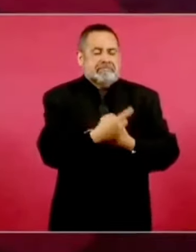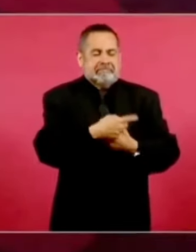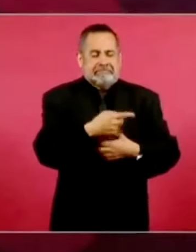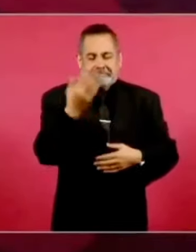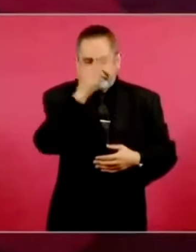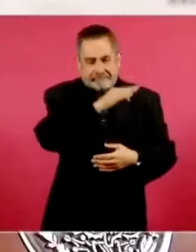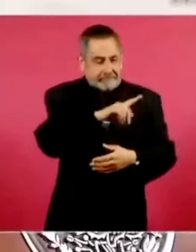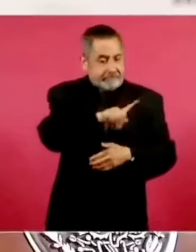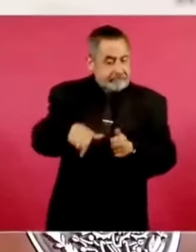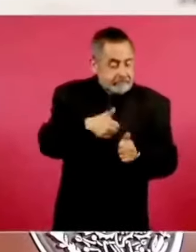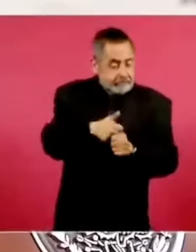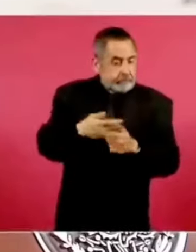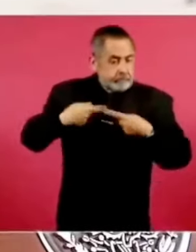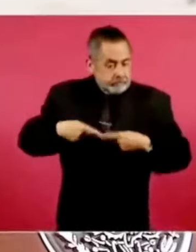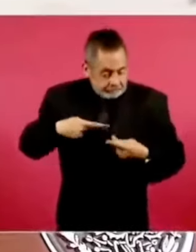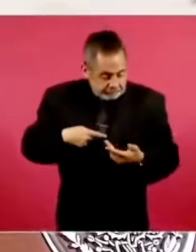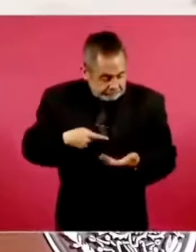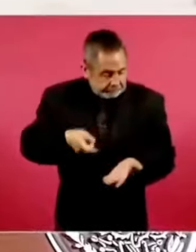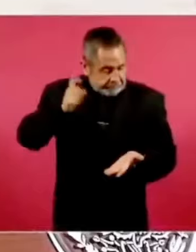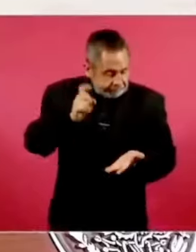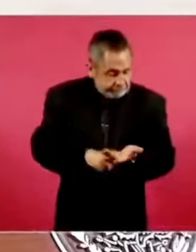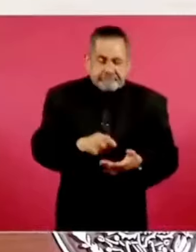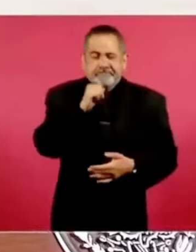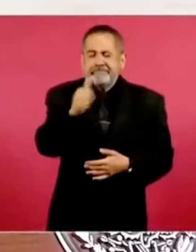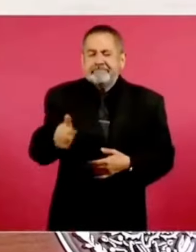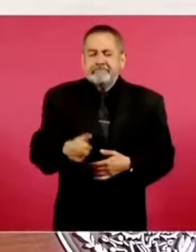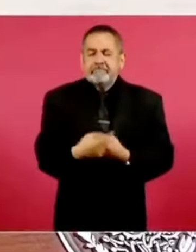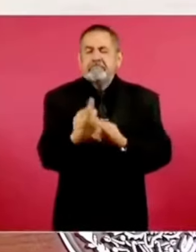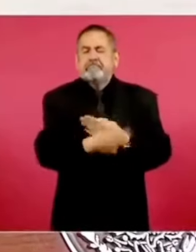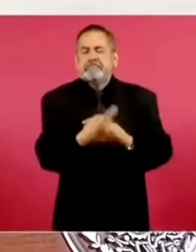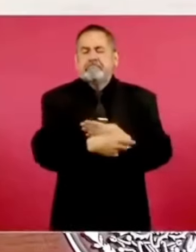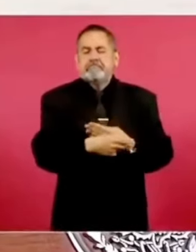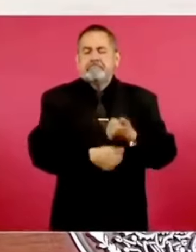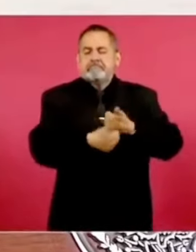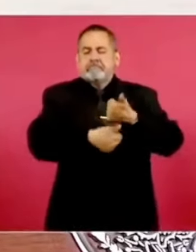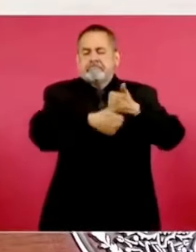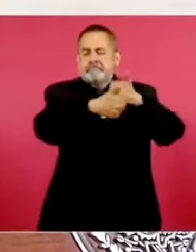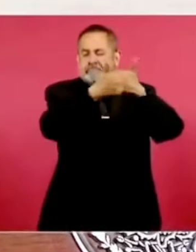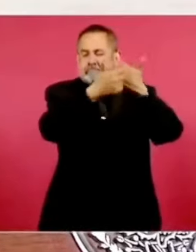simular que son personas que están